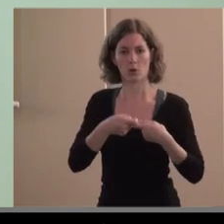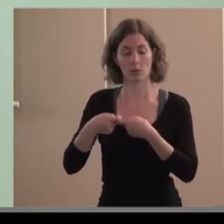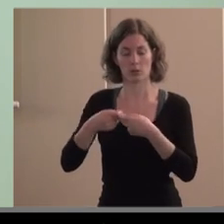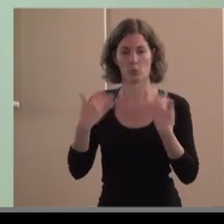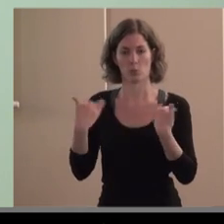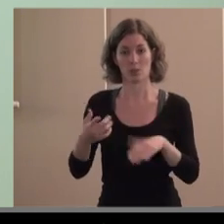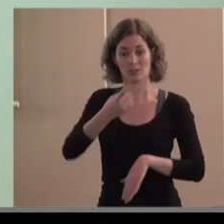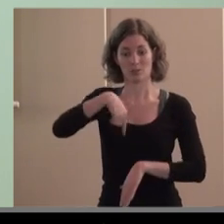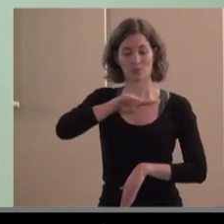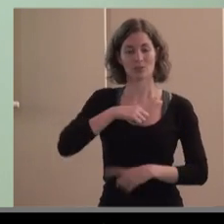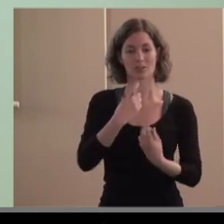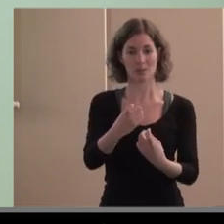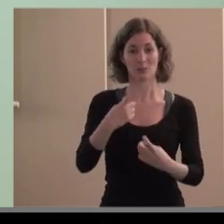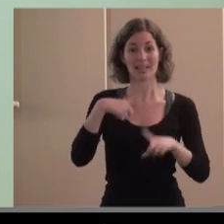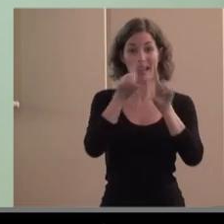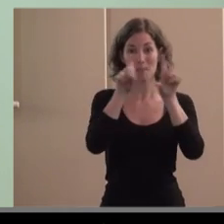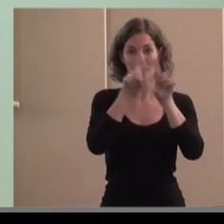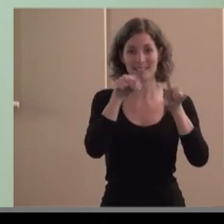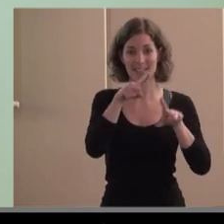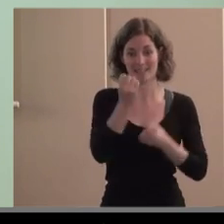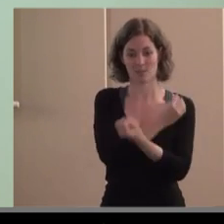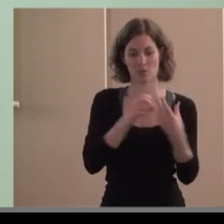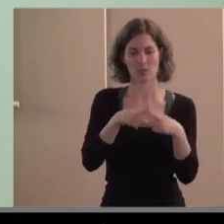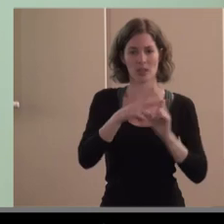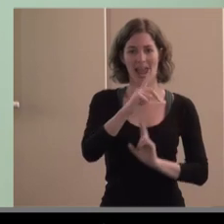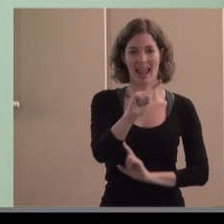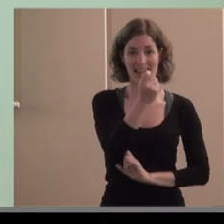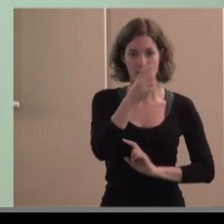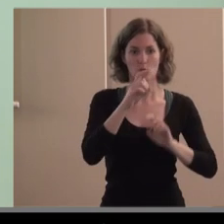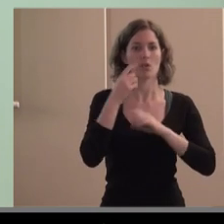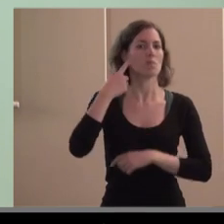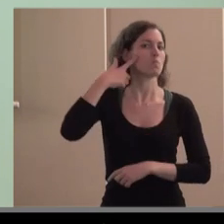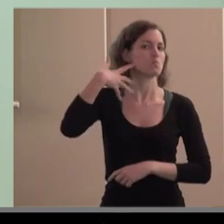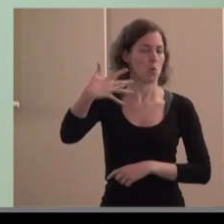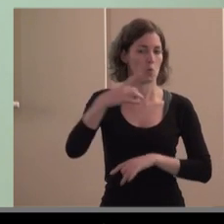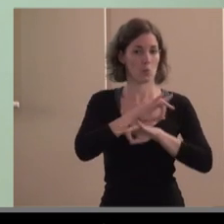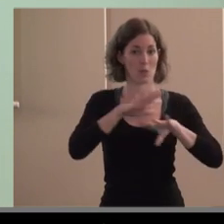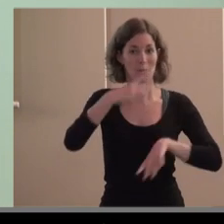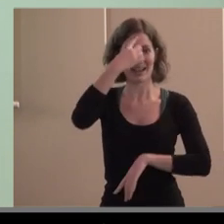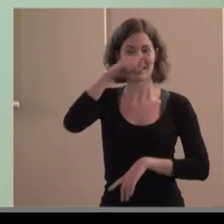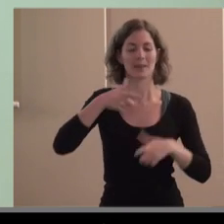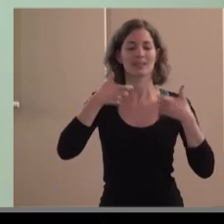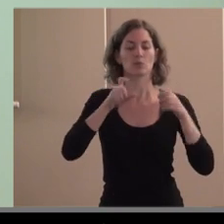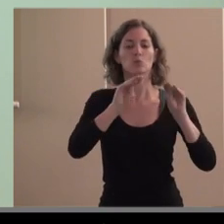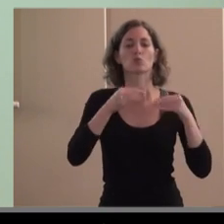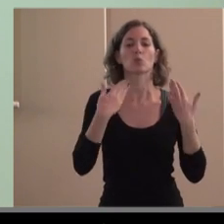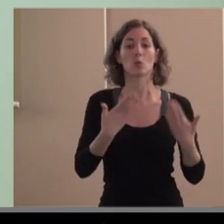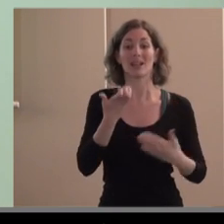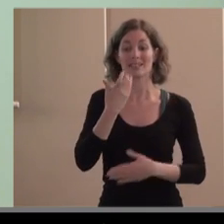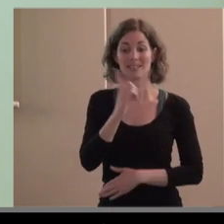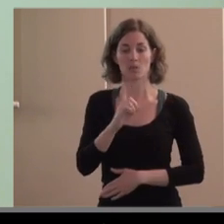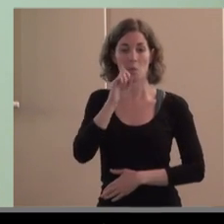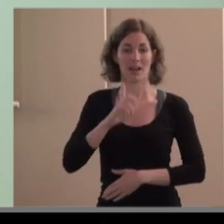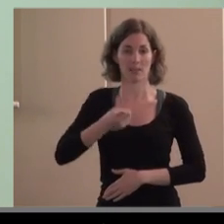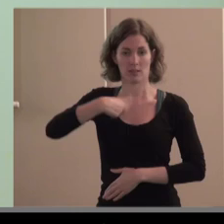más allá y además que sea conocido hacerlo conocer para que eso estire el sector porque si no parece que siempre nos estamos moviendo con todos los